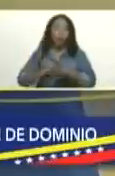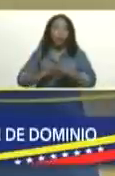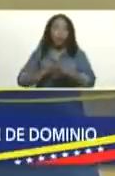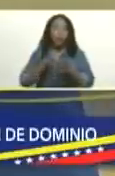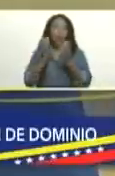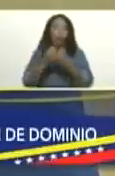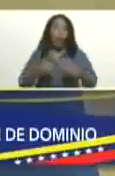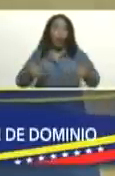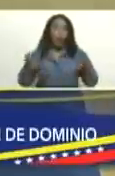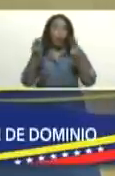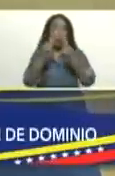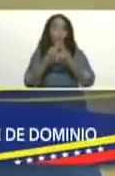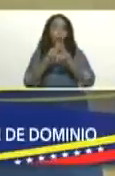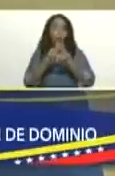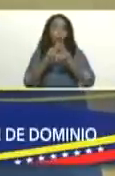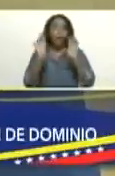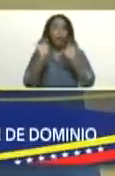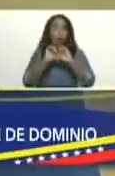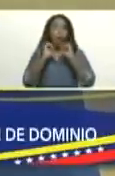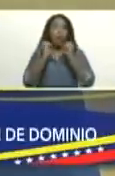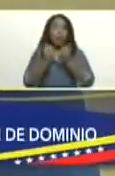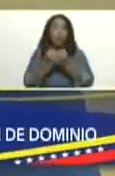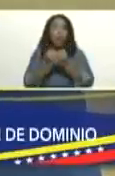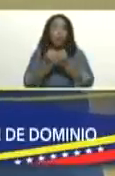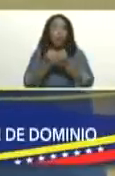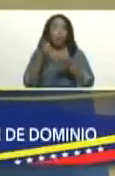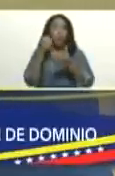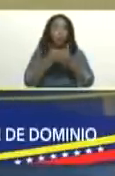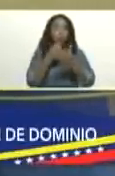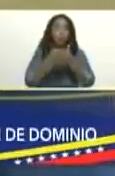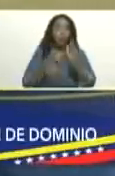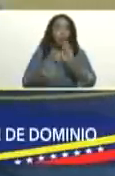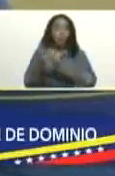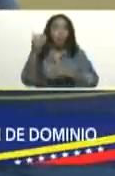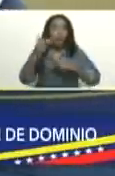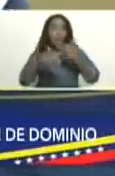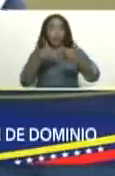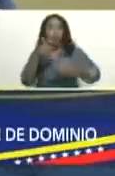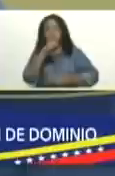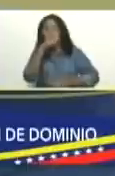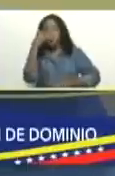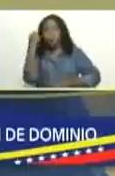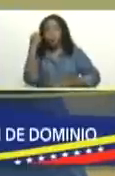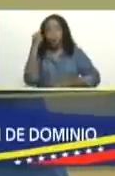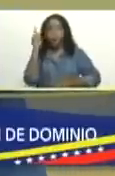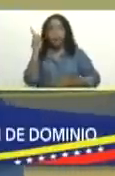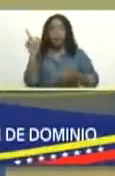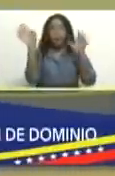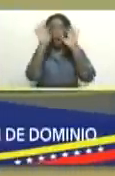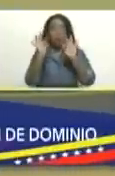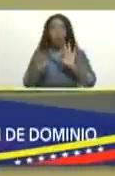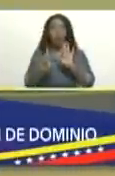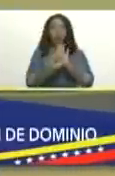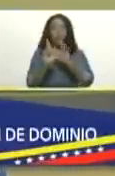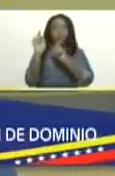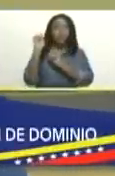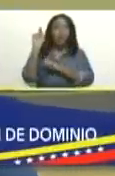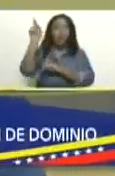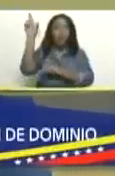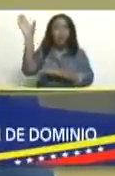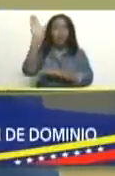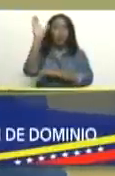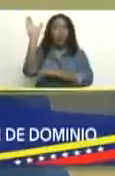Unidas la Oficina para la Lucha contra el Crimen y la Droga tiene una ley modelo esta legislación además en Colombia